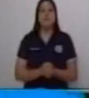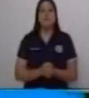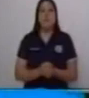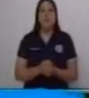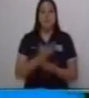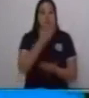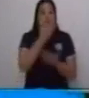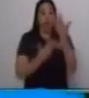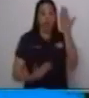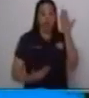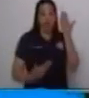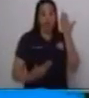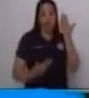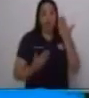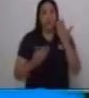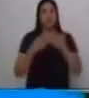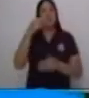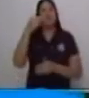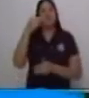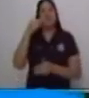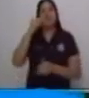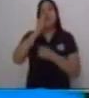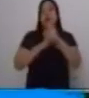fuimos al museo.